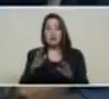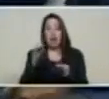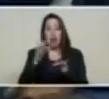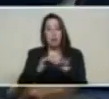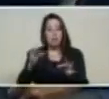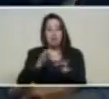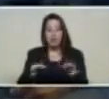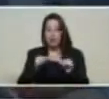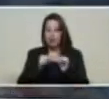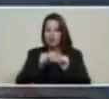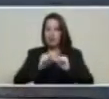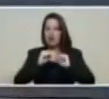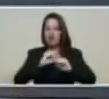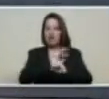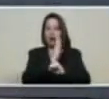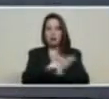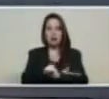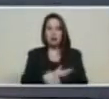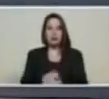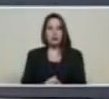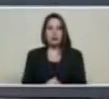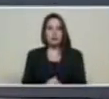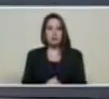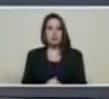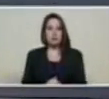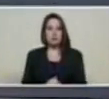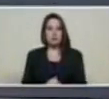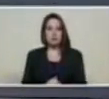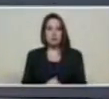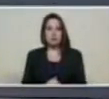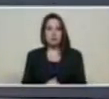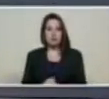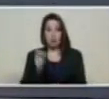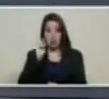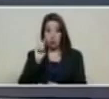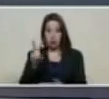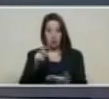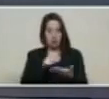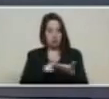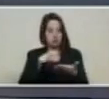Ustedes podrán, como yo lo tengo aquí,